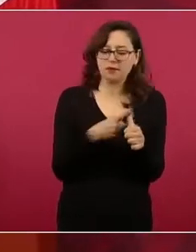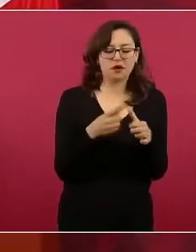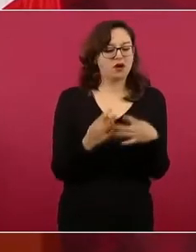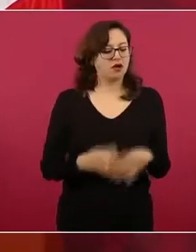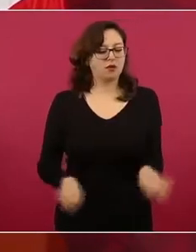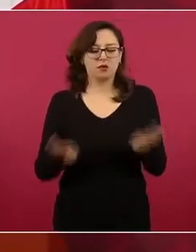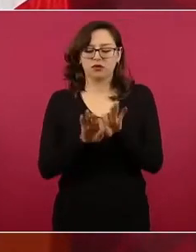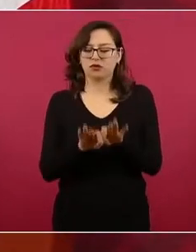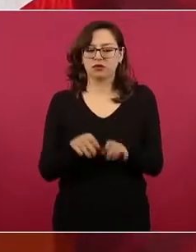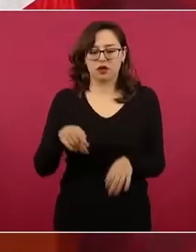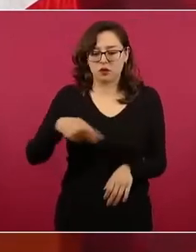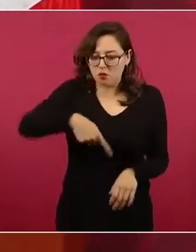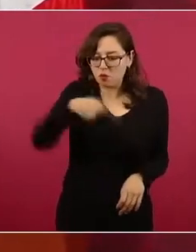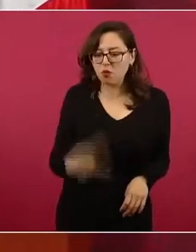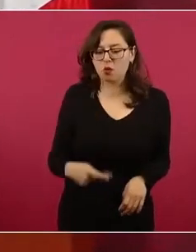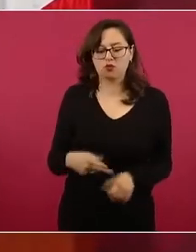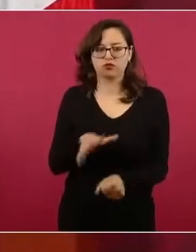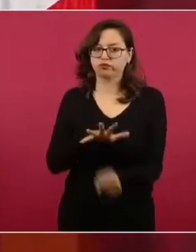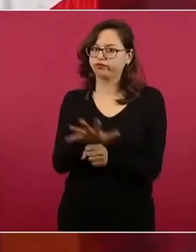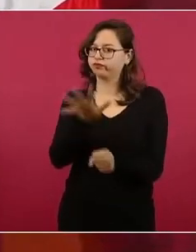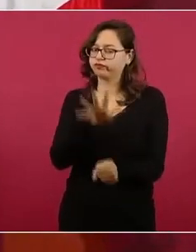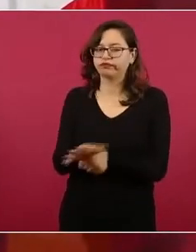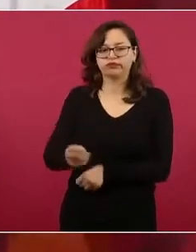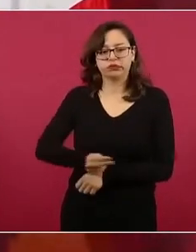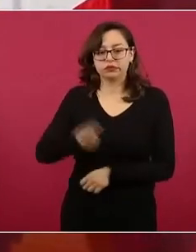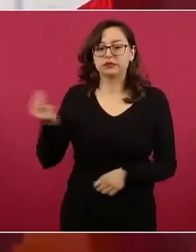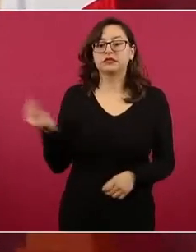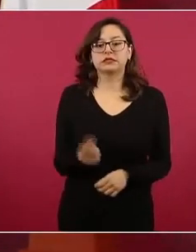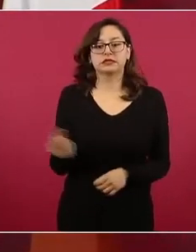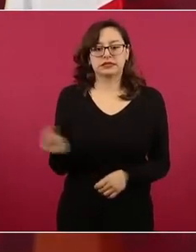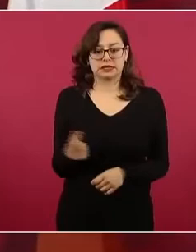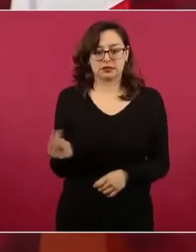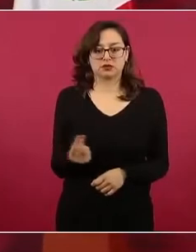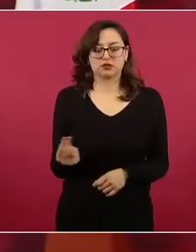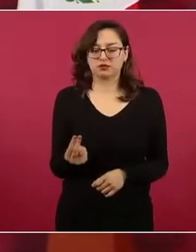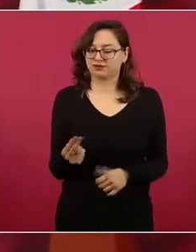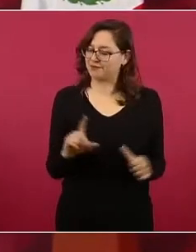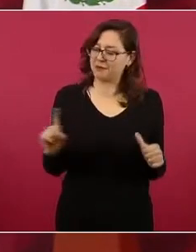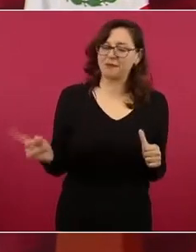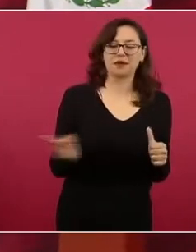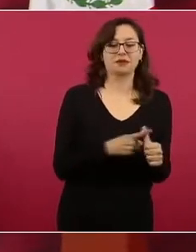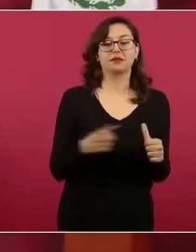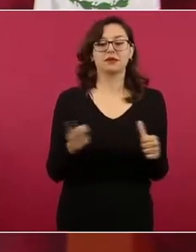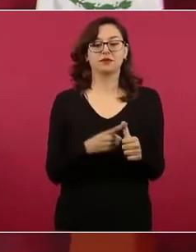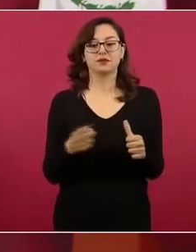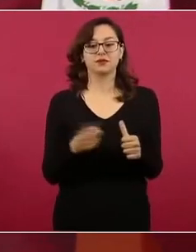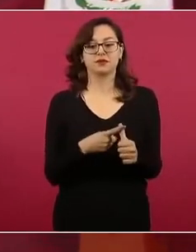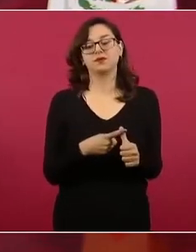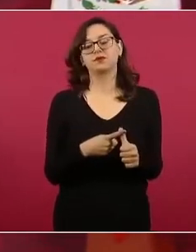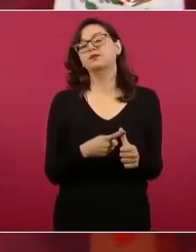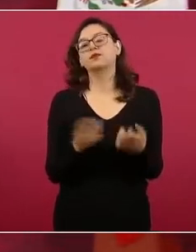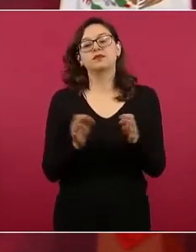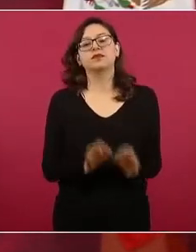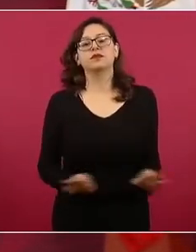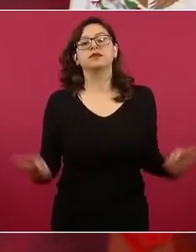no puede enfrentarse en ningún problema económico,